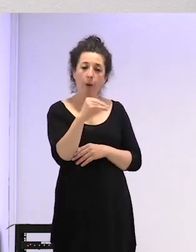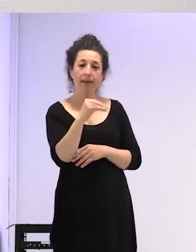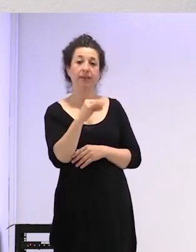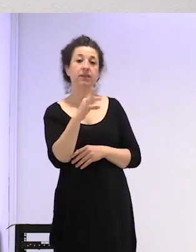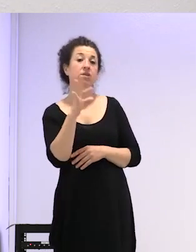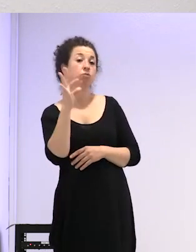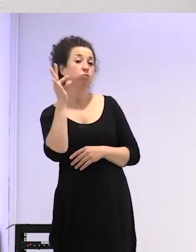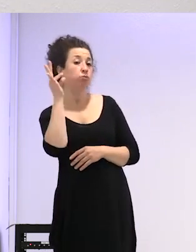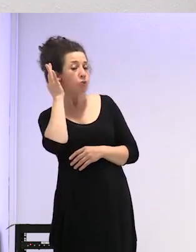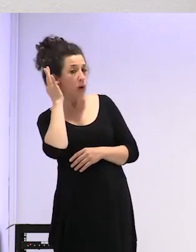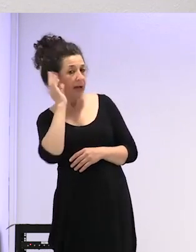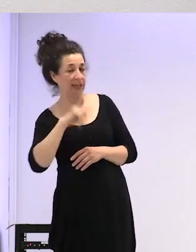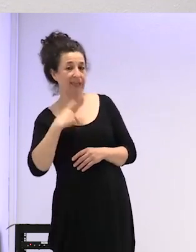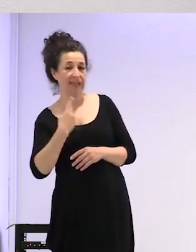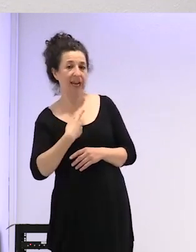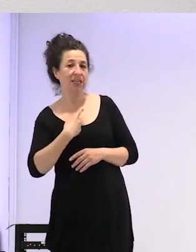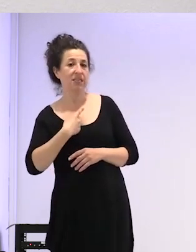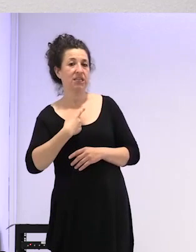transición de mayor